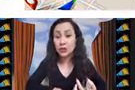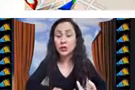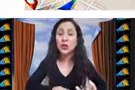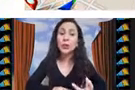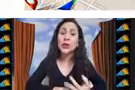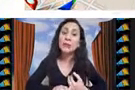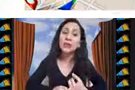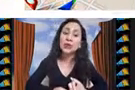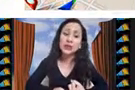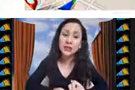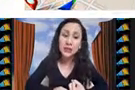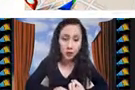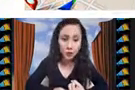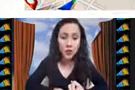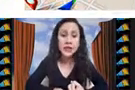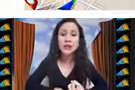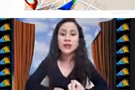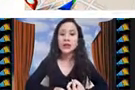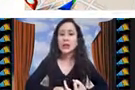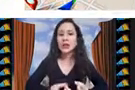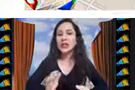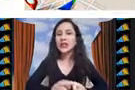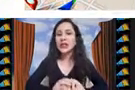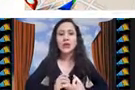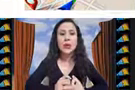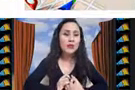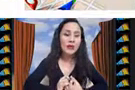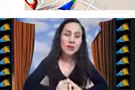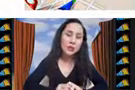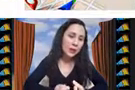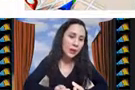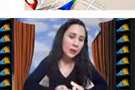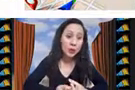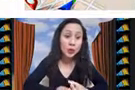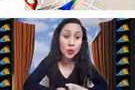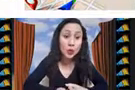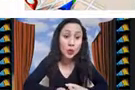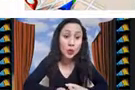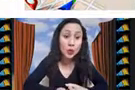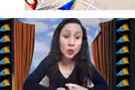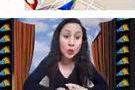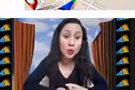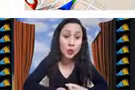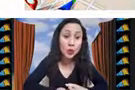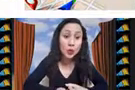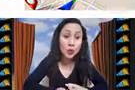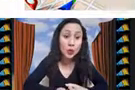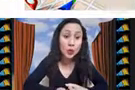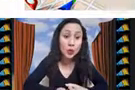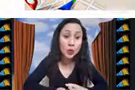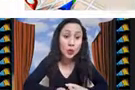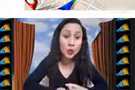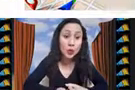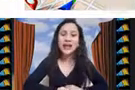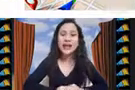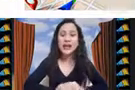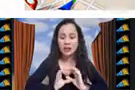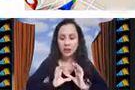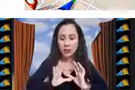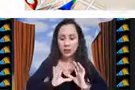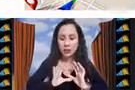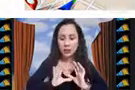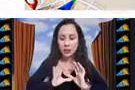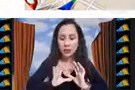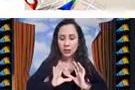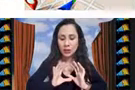discretos, son problemas con restricciones. En este caso vamos a ver problemas con un objetivo y donde